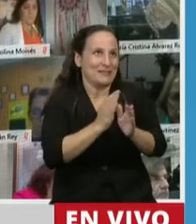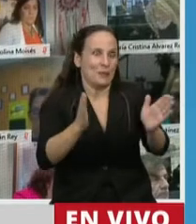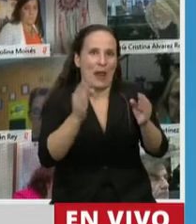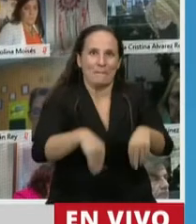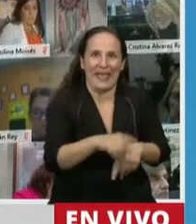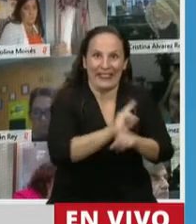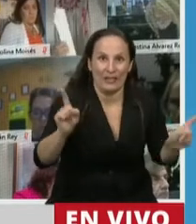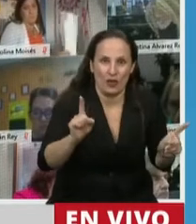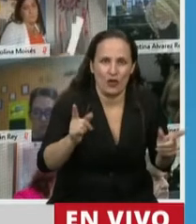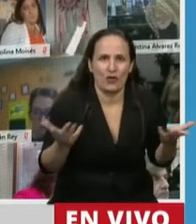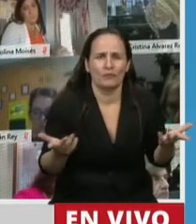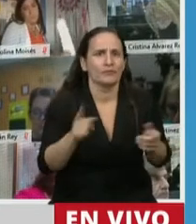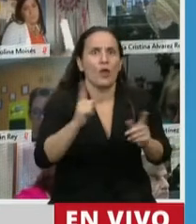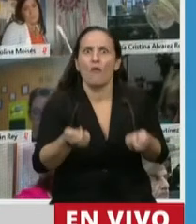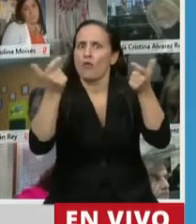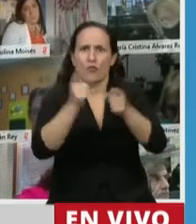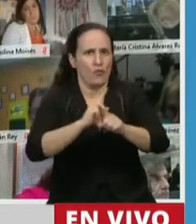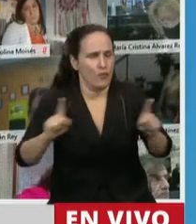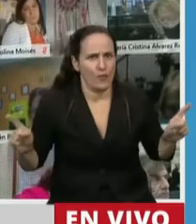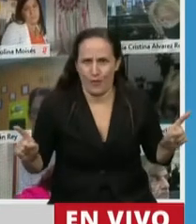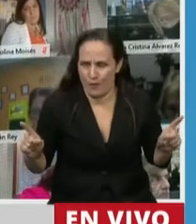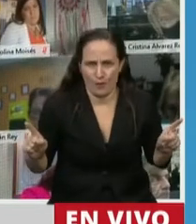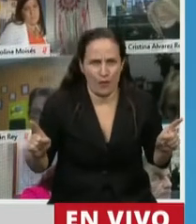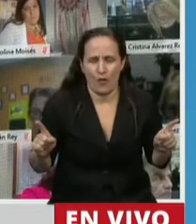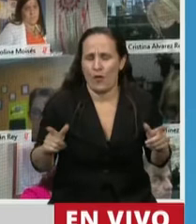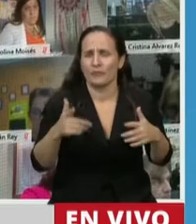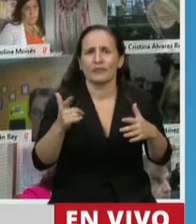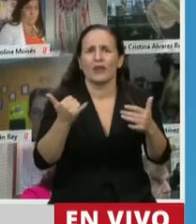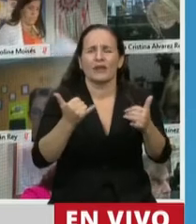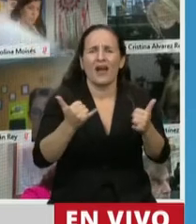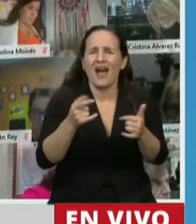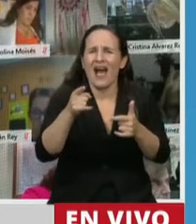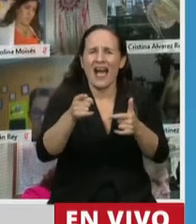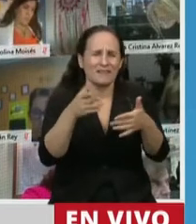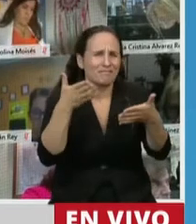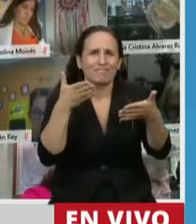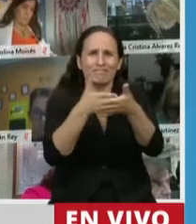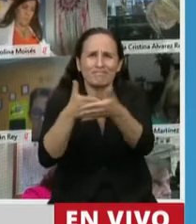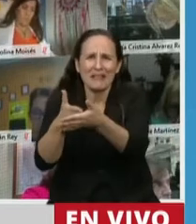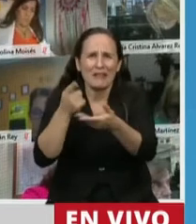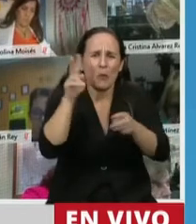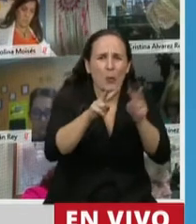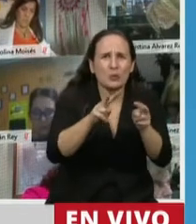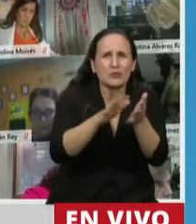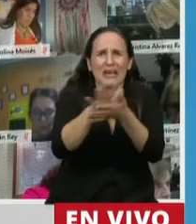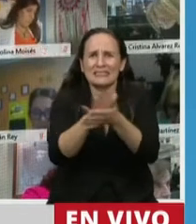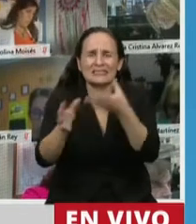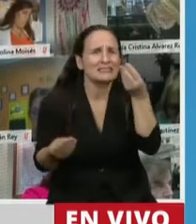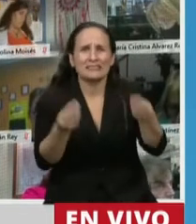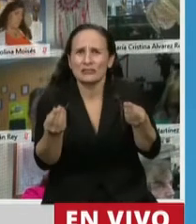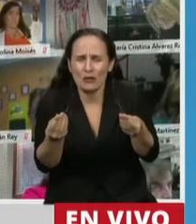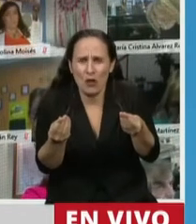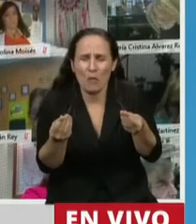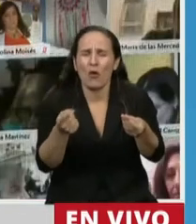No nos resultó sencillo, han aparecido muchísimos desafíos que estamos intentando sortear, y creo que la